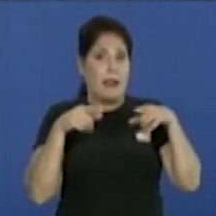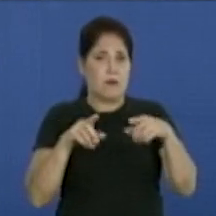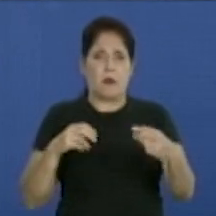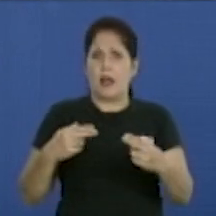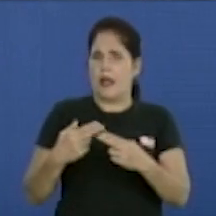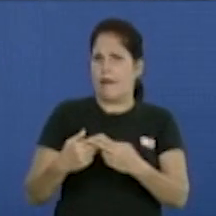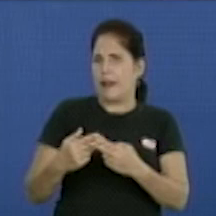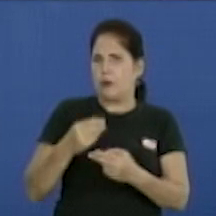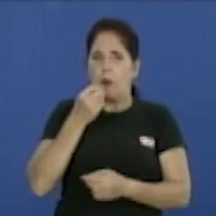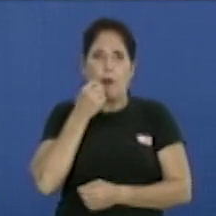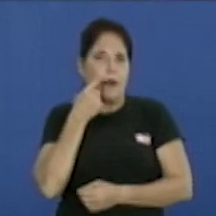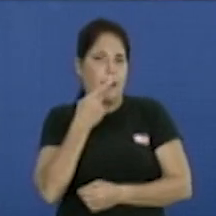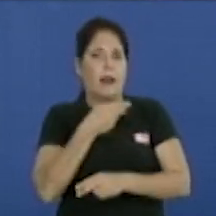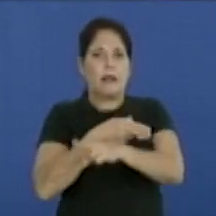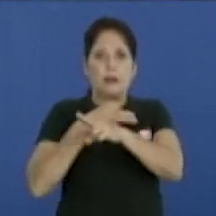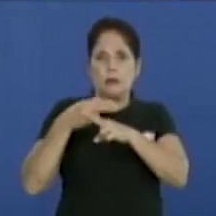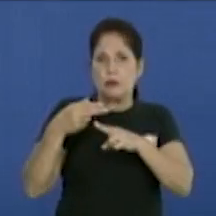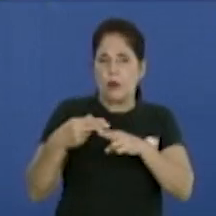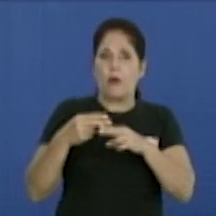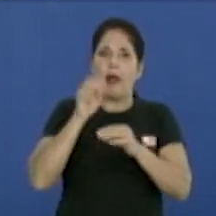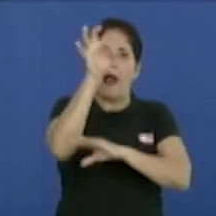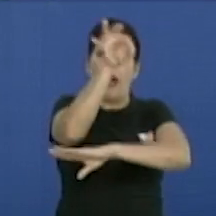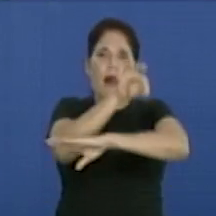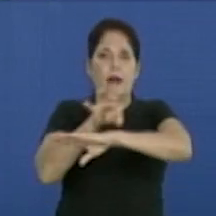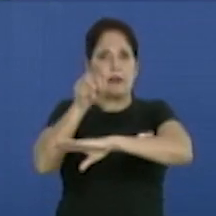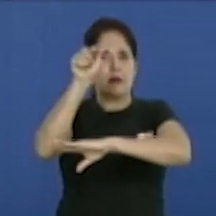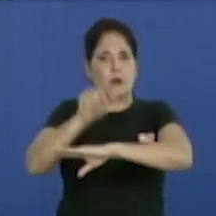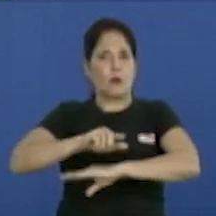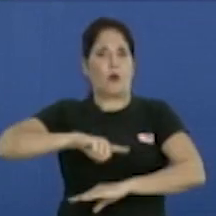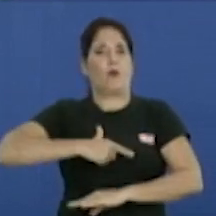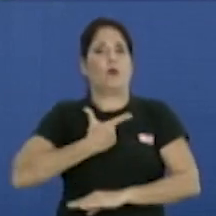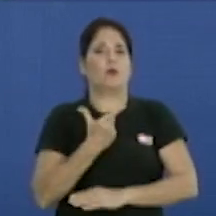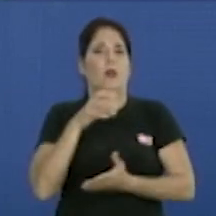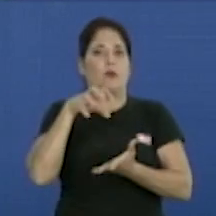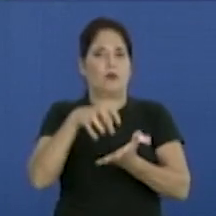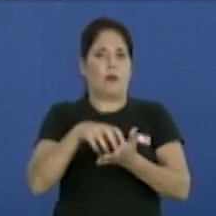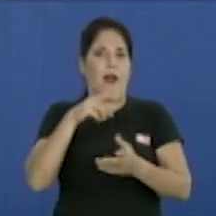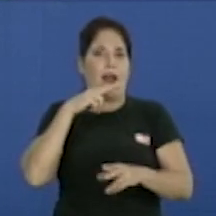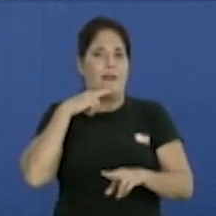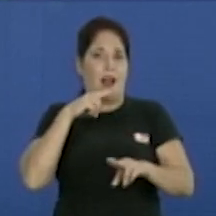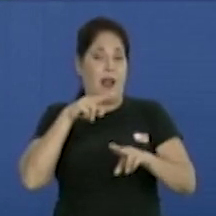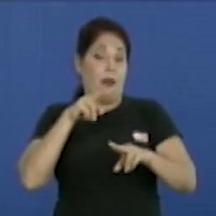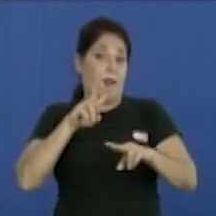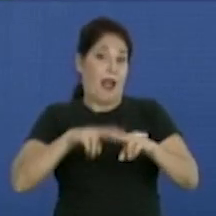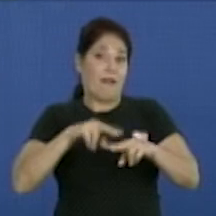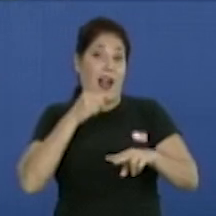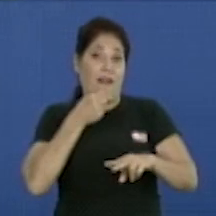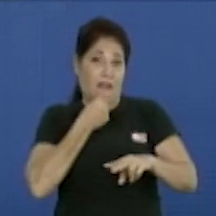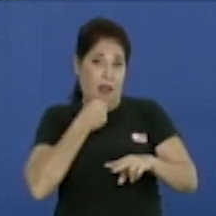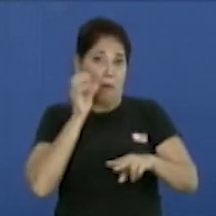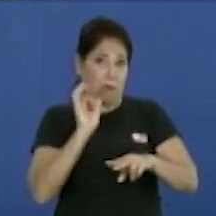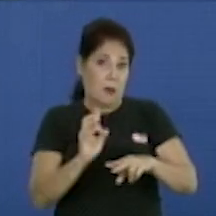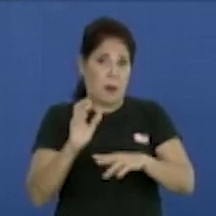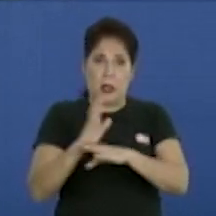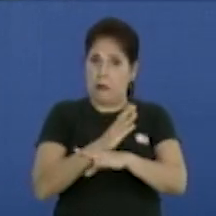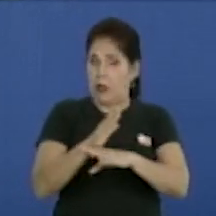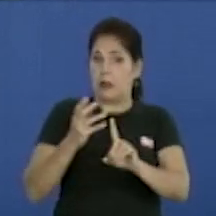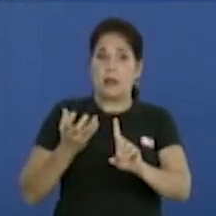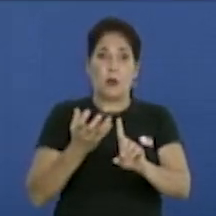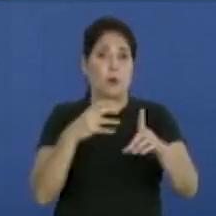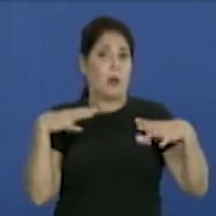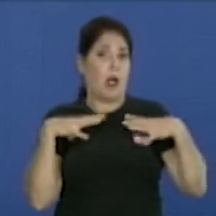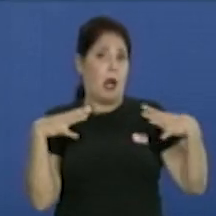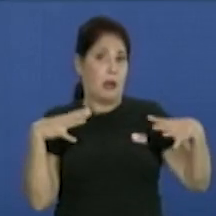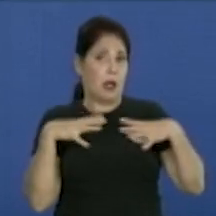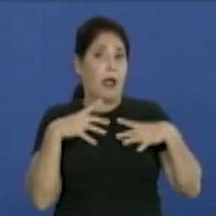propone acercamientos a la historia, la arquitectura y la cultura de la ciudad desde diferentes manifestaciones. Rutas y